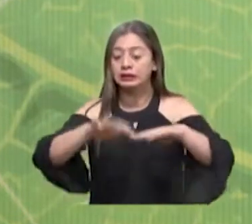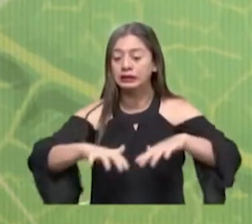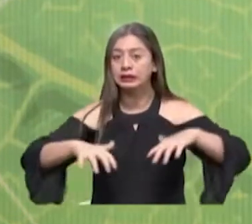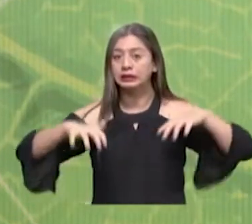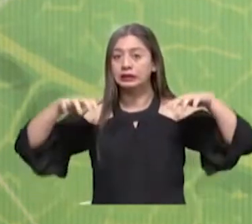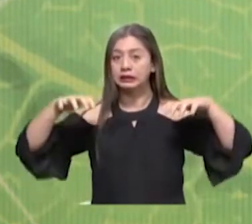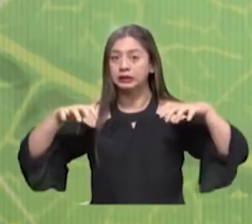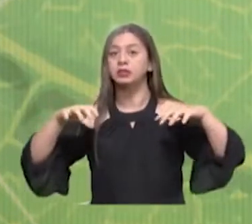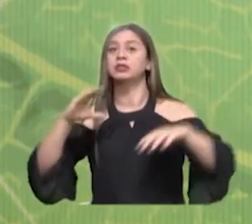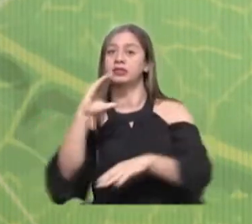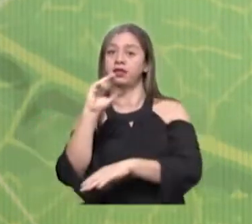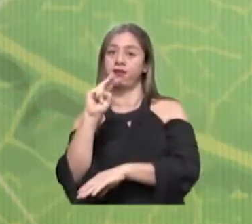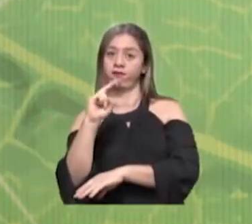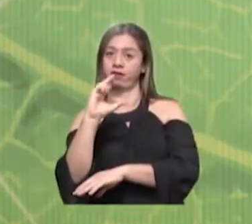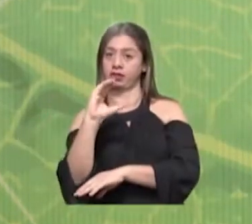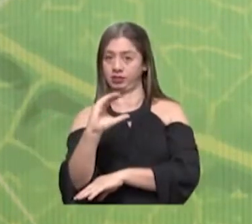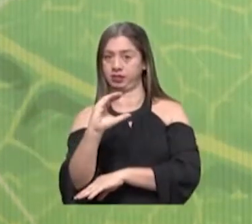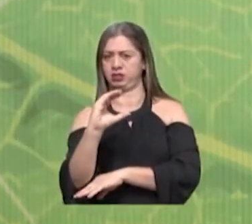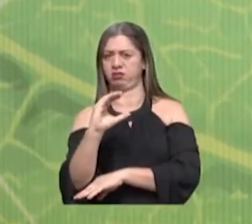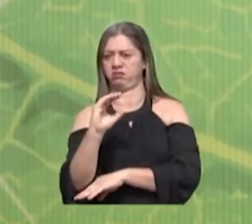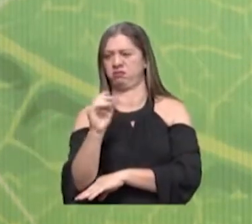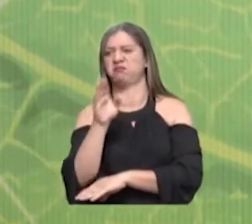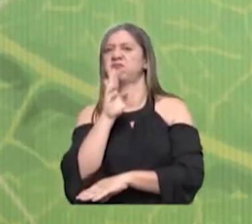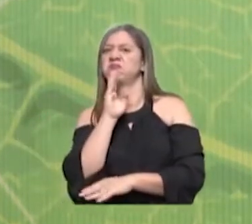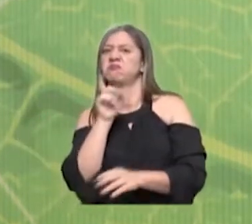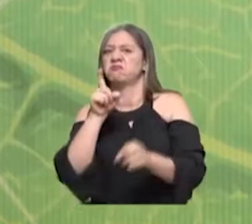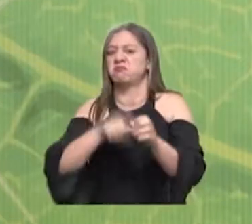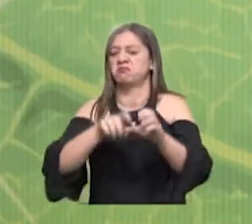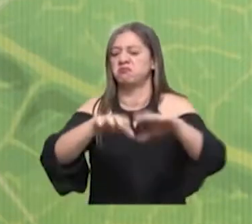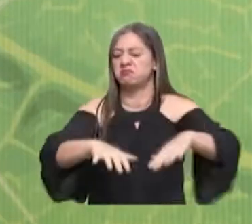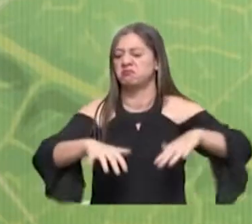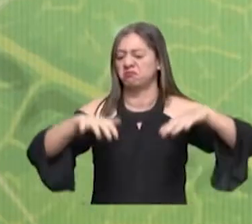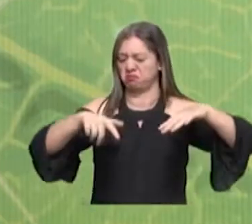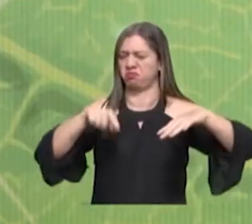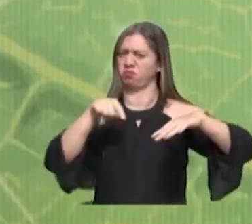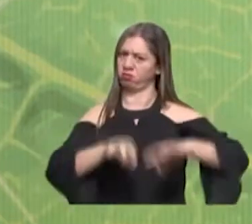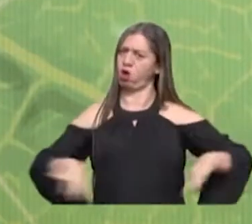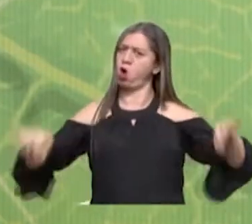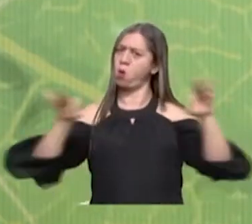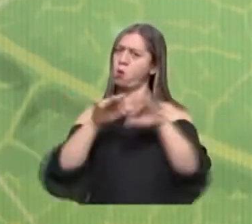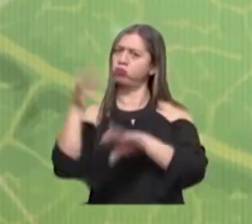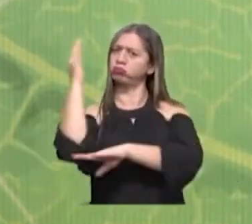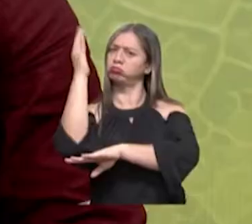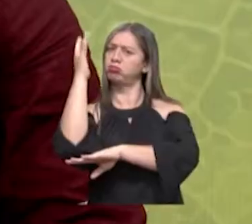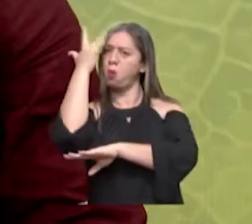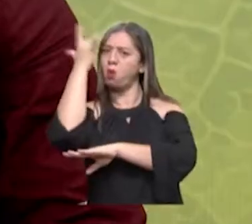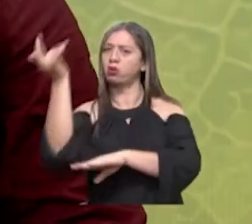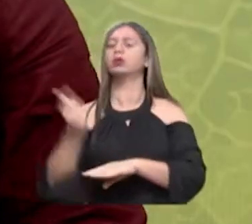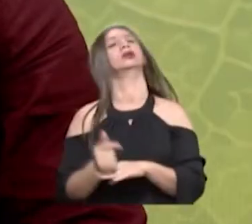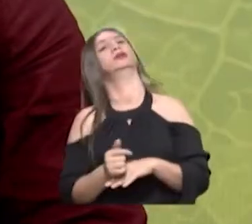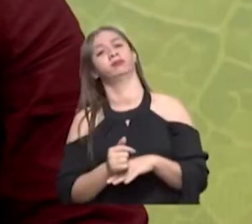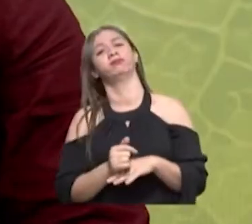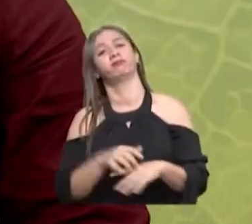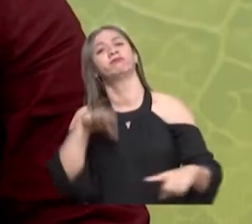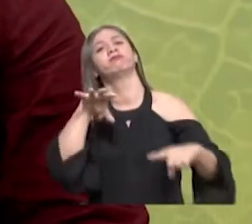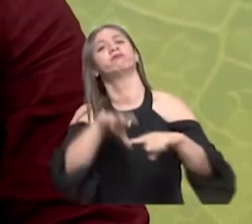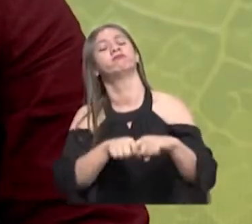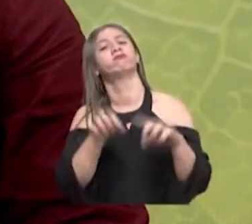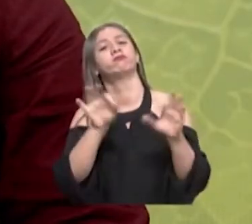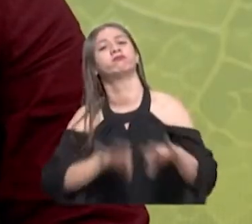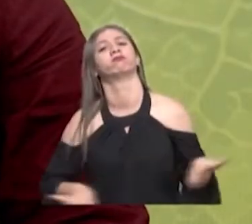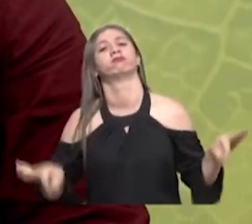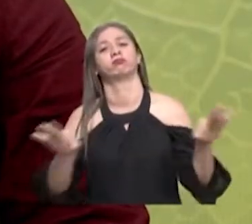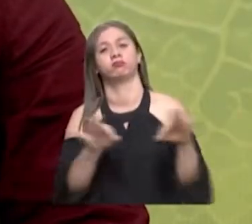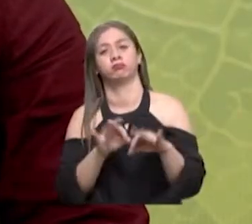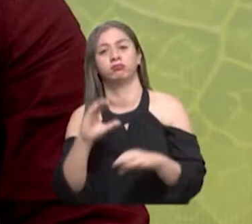corporativa de la CBC. Digamos, ¿quiénes pertenecen a esa asamblea y por qué es tan importante esta cita? Bueno, esta cita es importante porque la